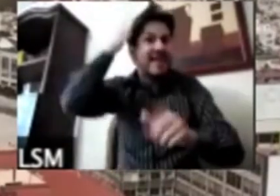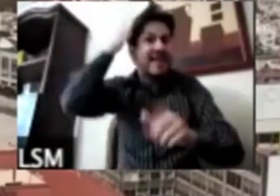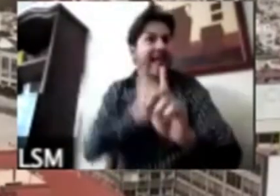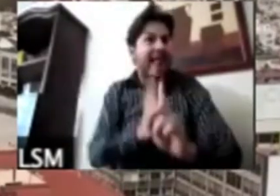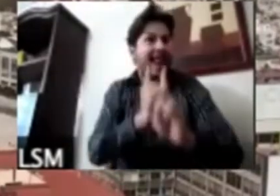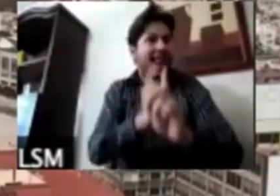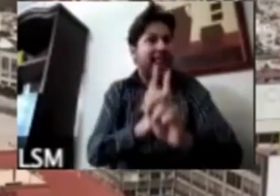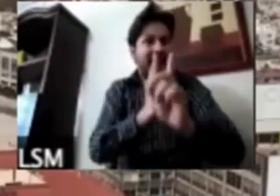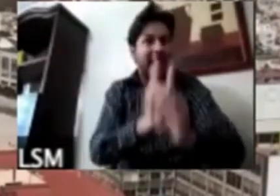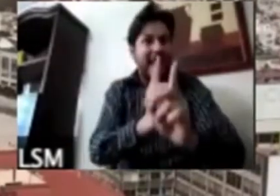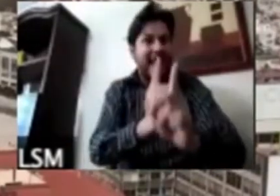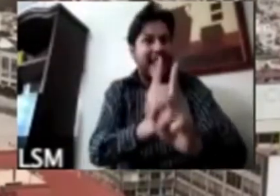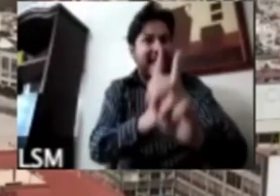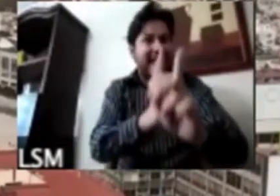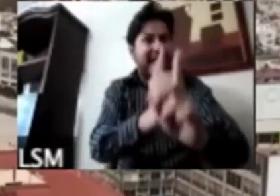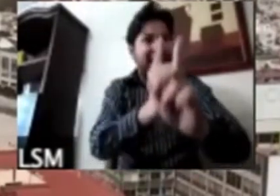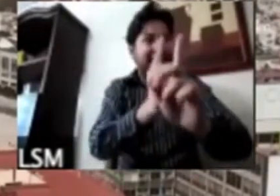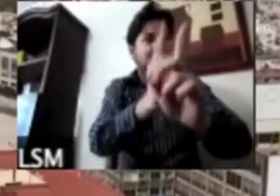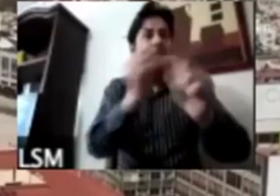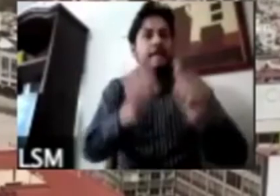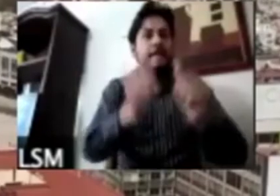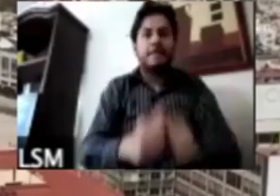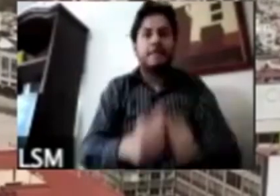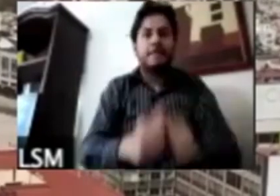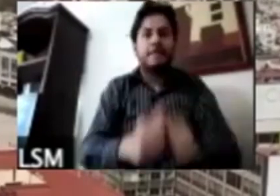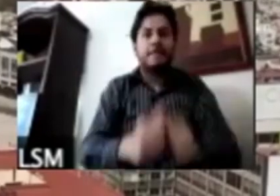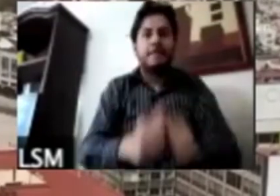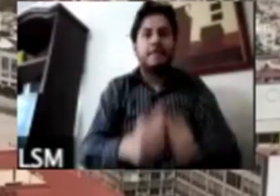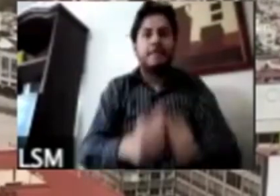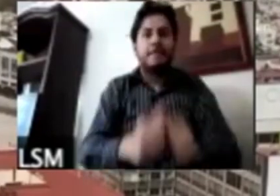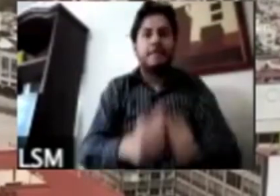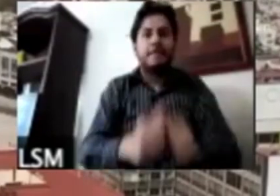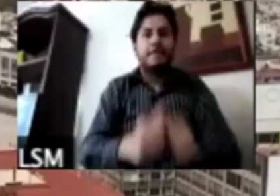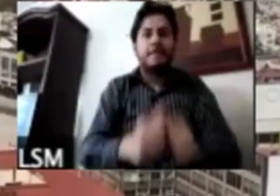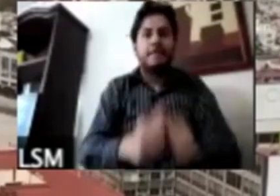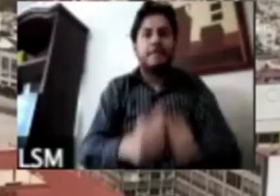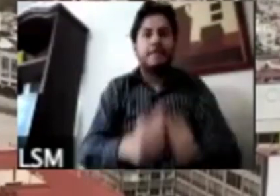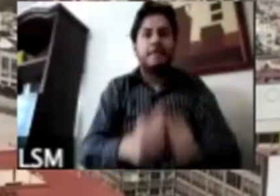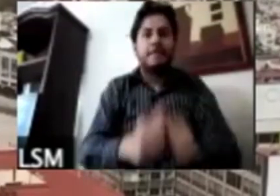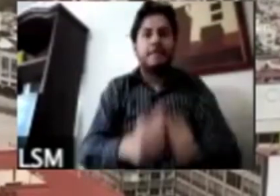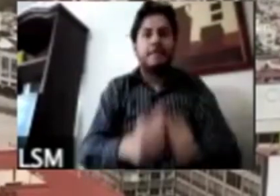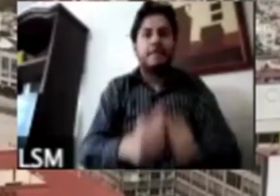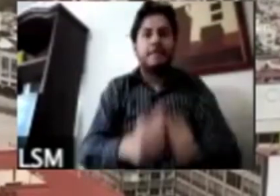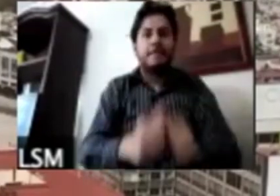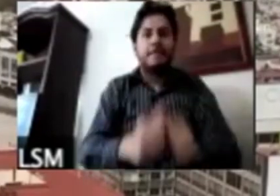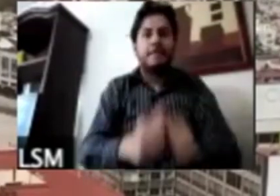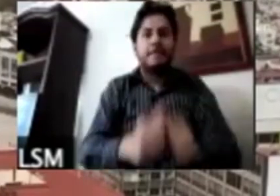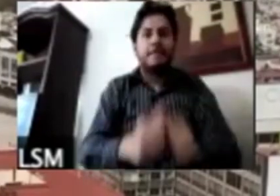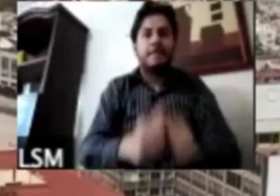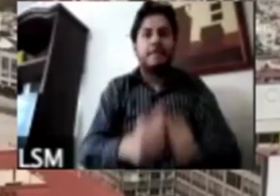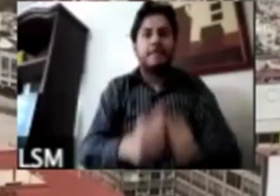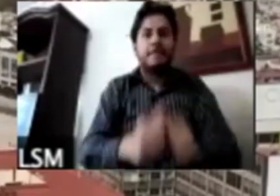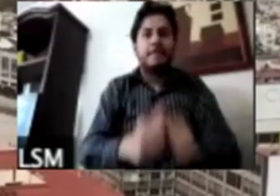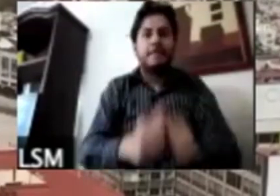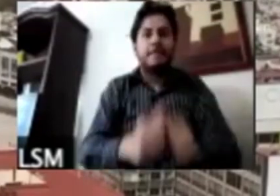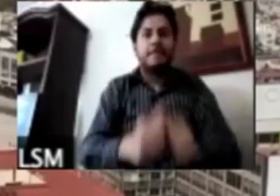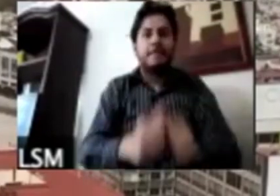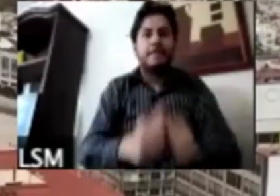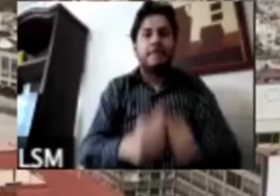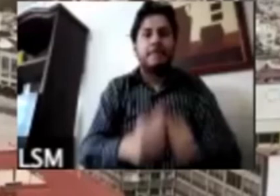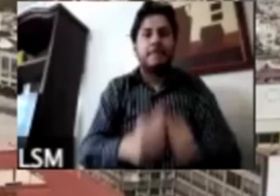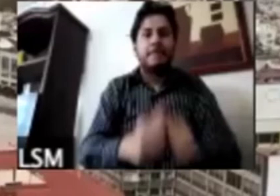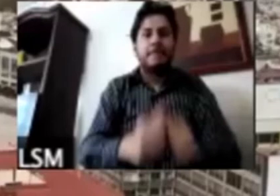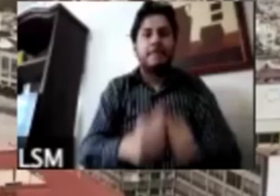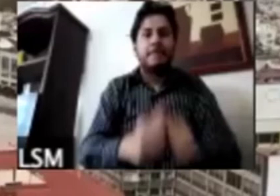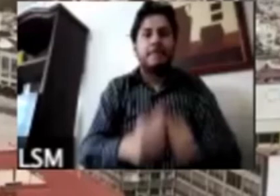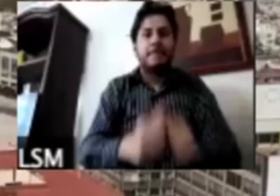si tú te volteas al mundo los presidentes en general han subido ¿por qué? porque es apoyar al